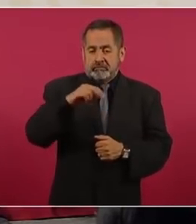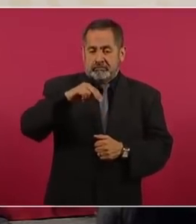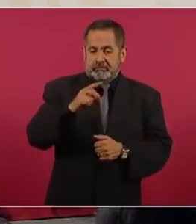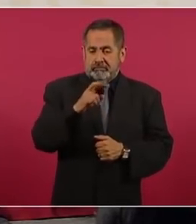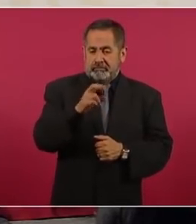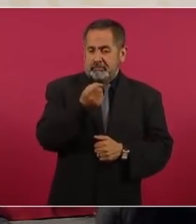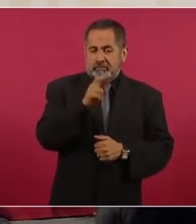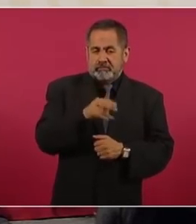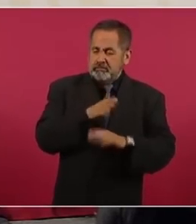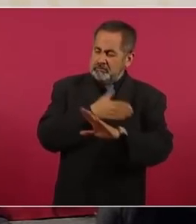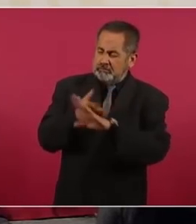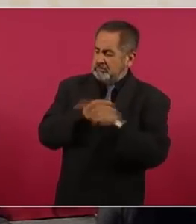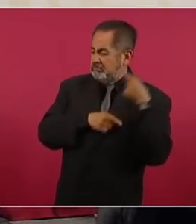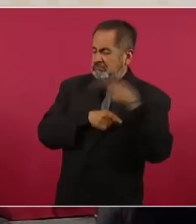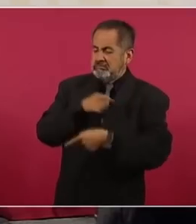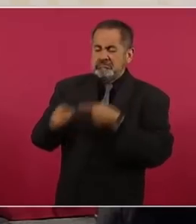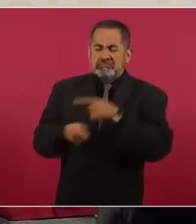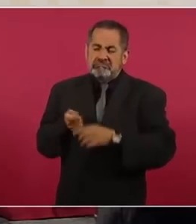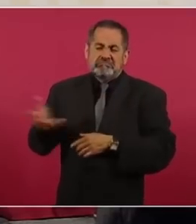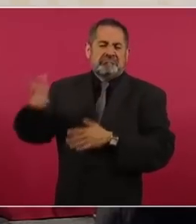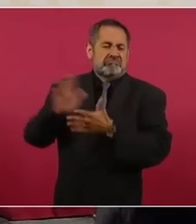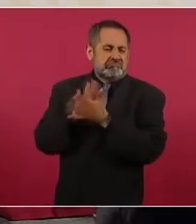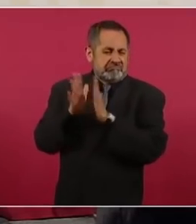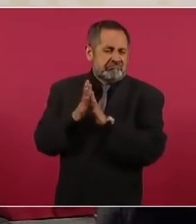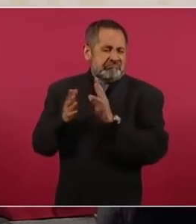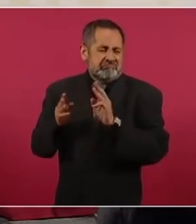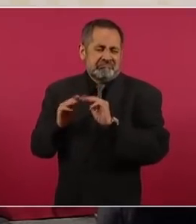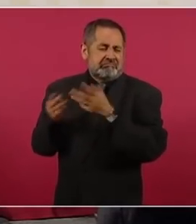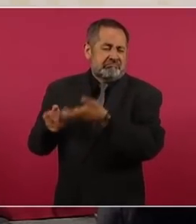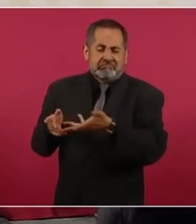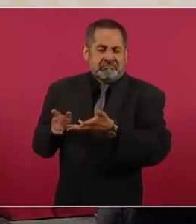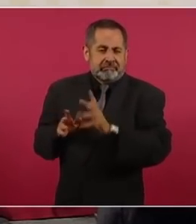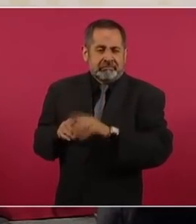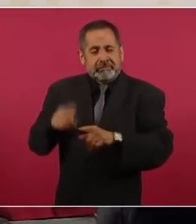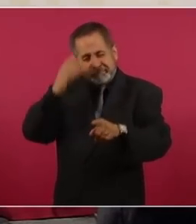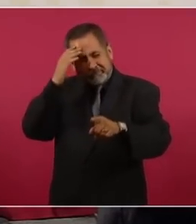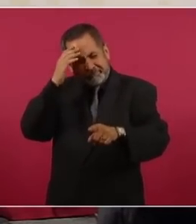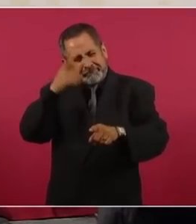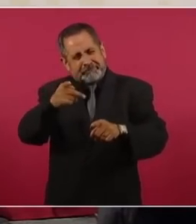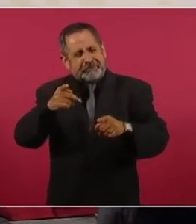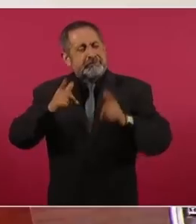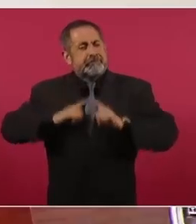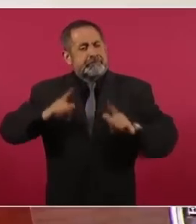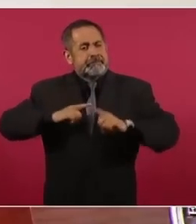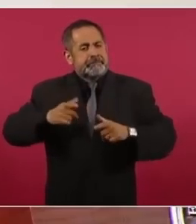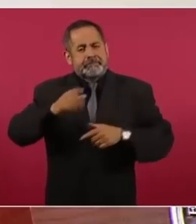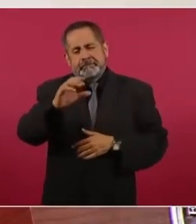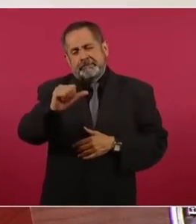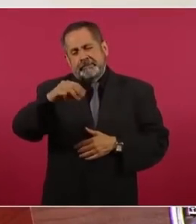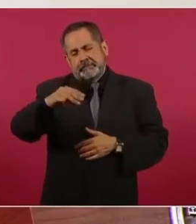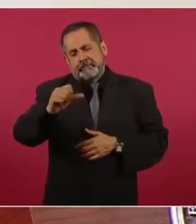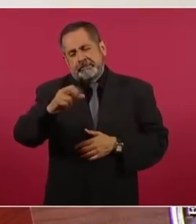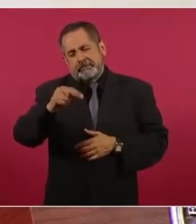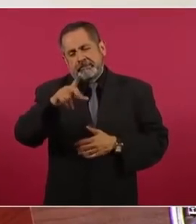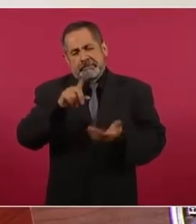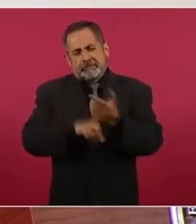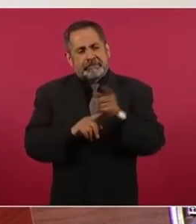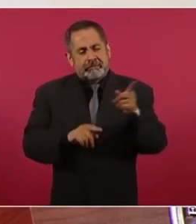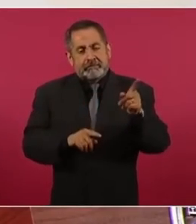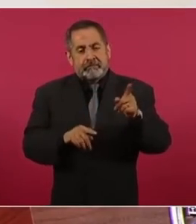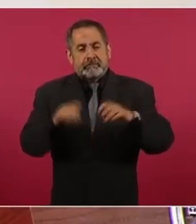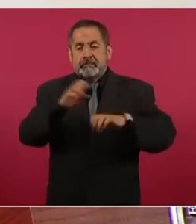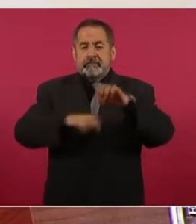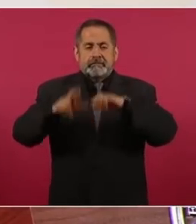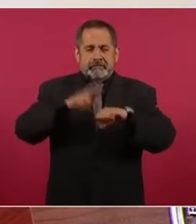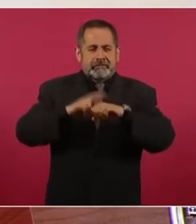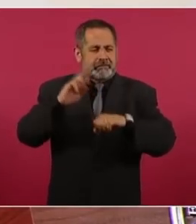Ata, lo acusaban de narco. La muerte del agente Camarena y el embajador de los Reyes allá en